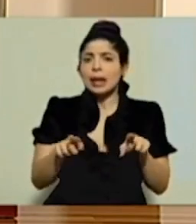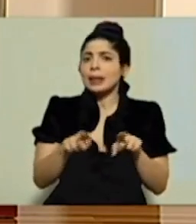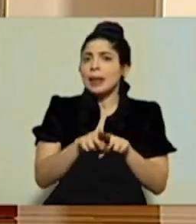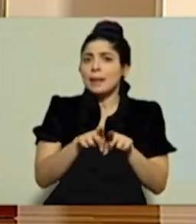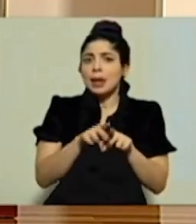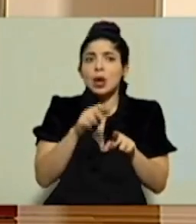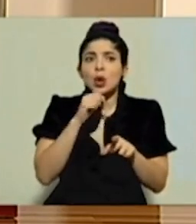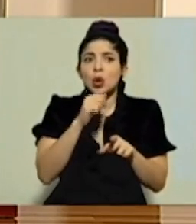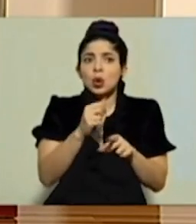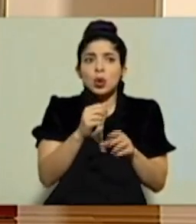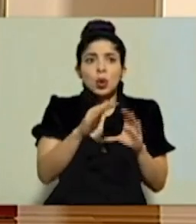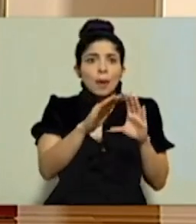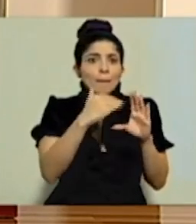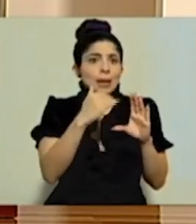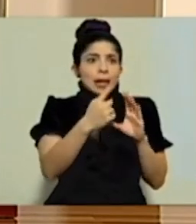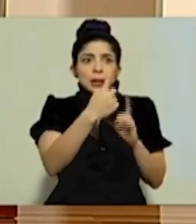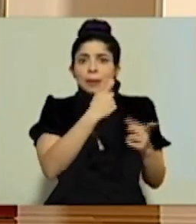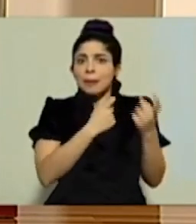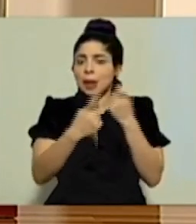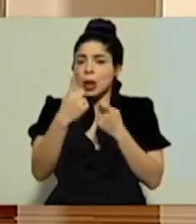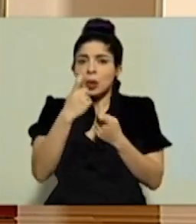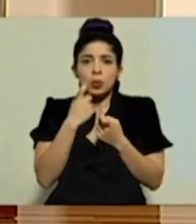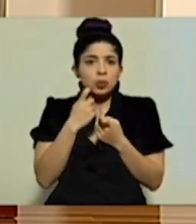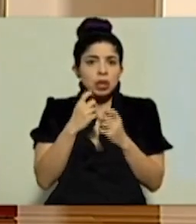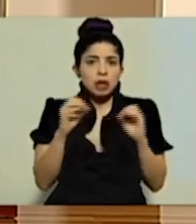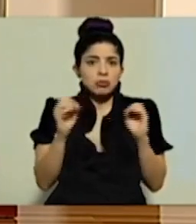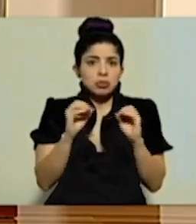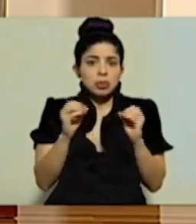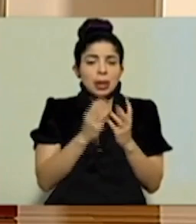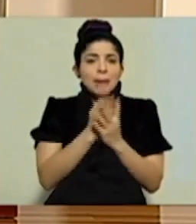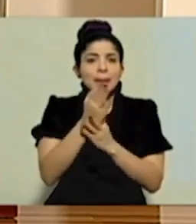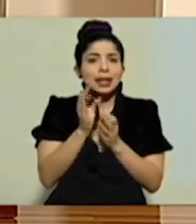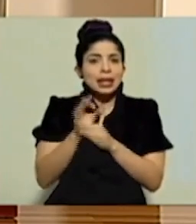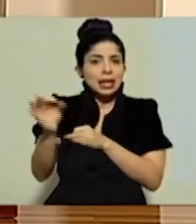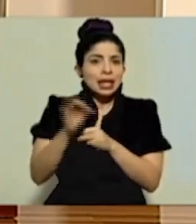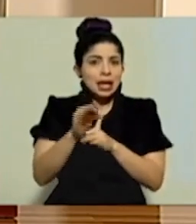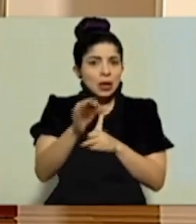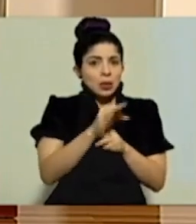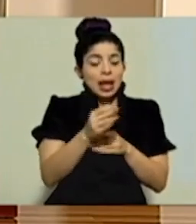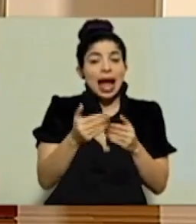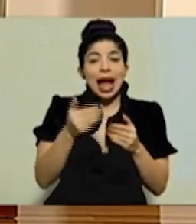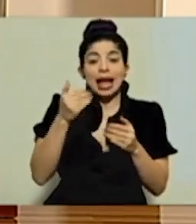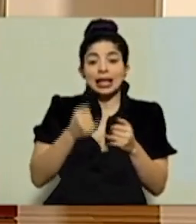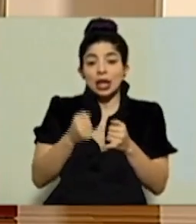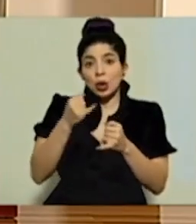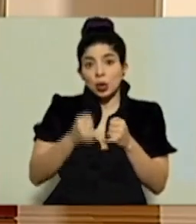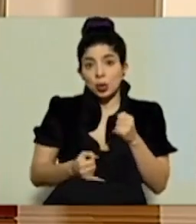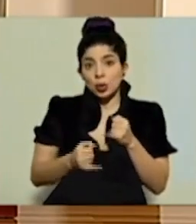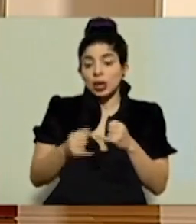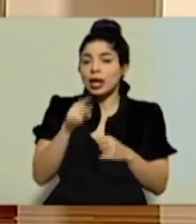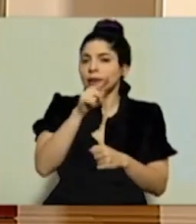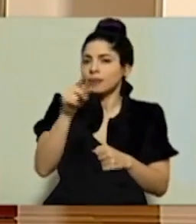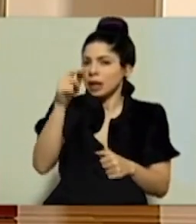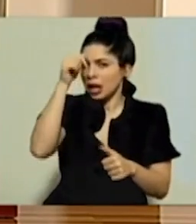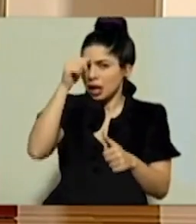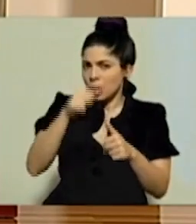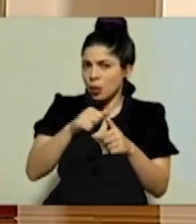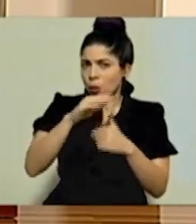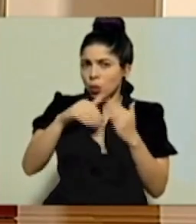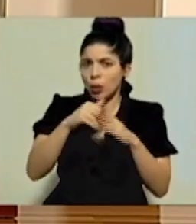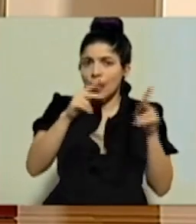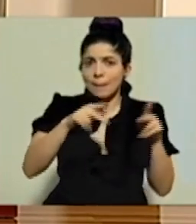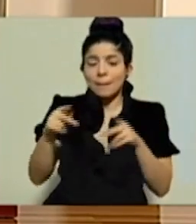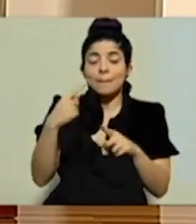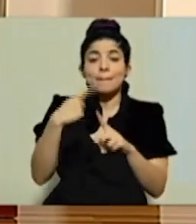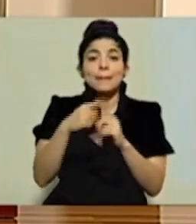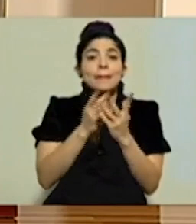recibimos las consultas vía remota de los medios regionales. Antes de concluir esta conferencia le recordamos a la población y